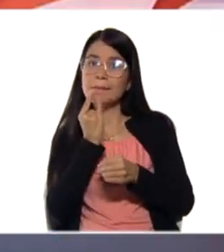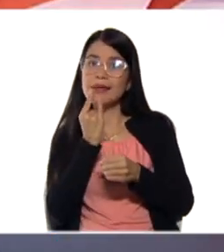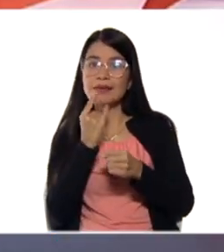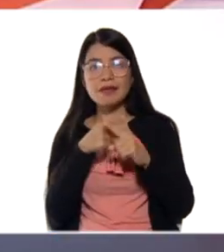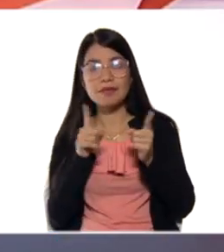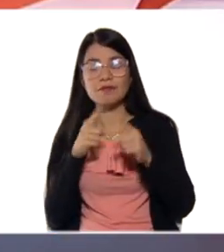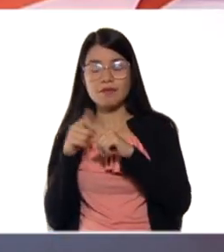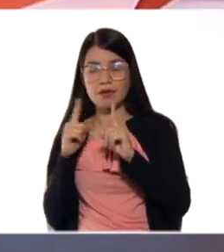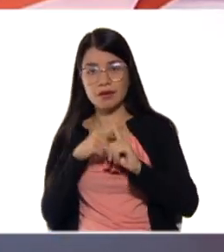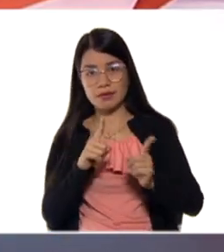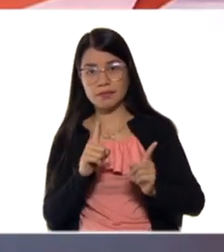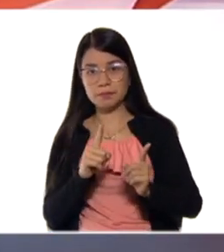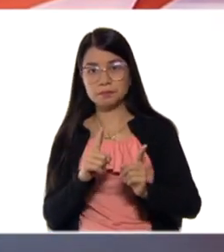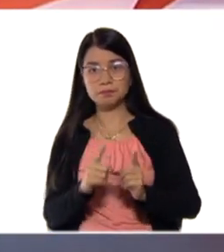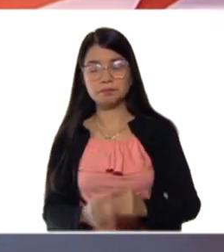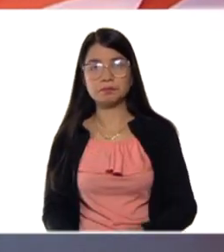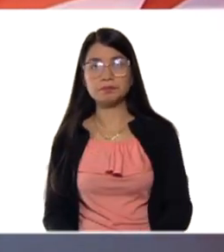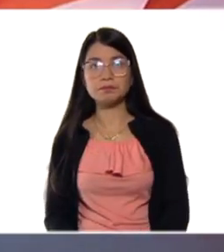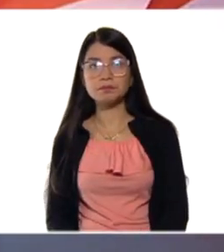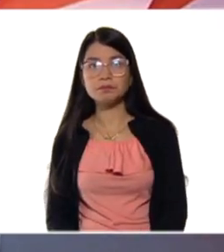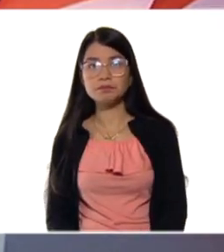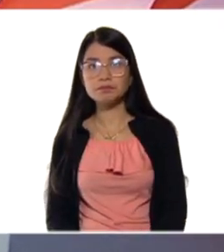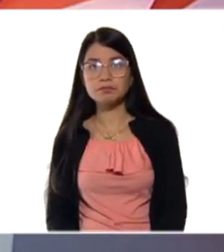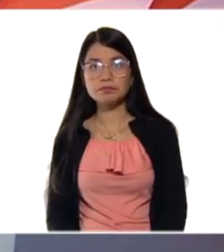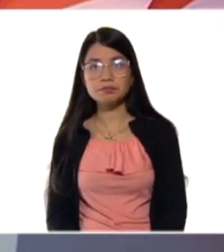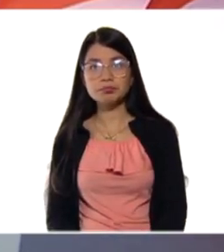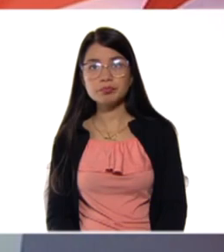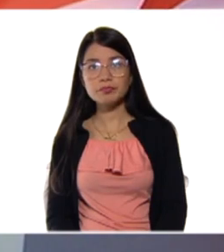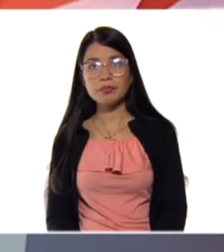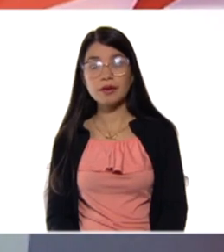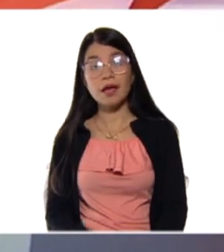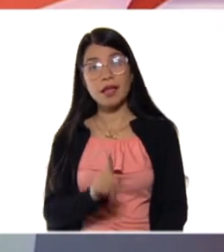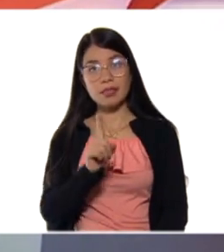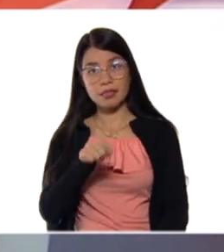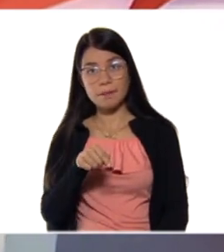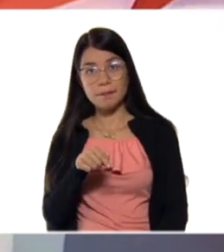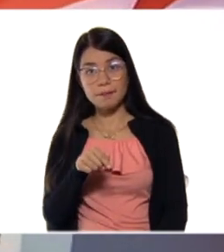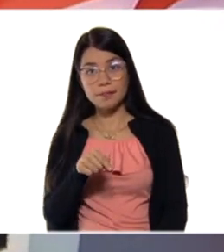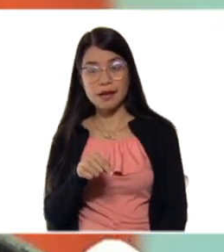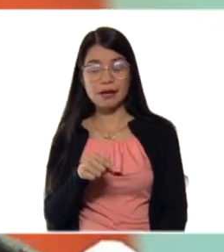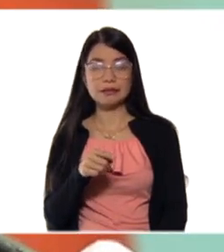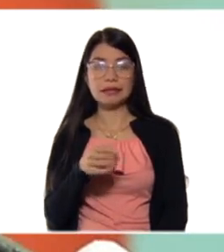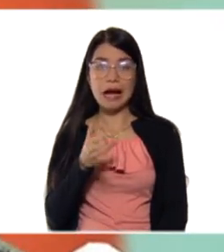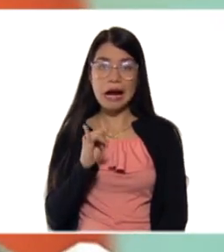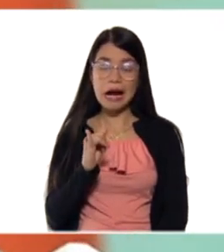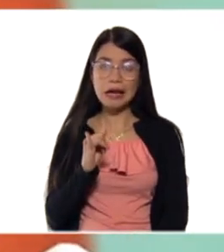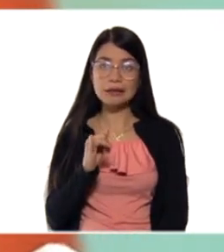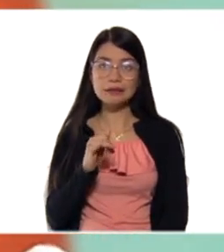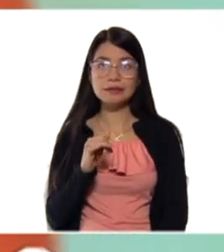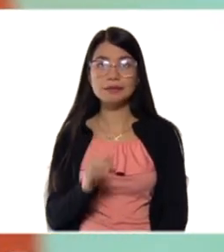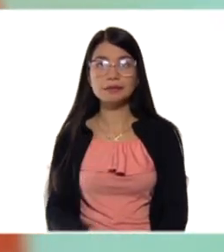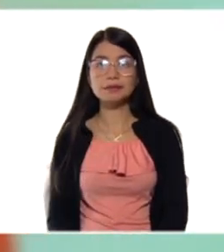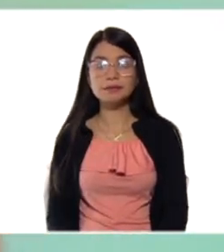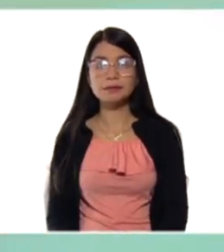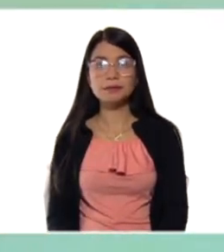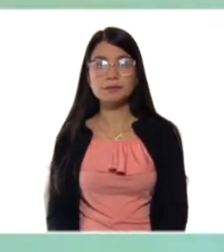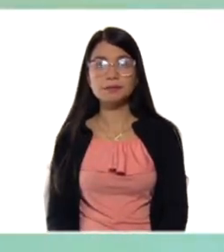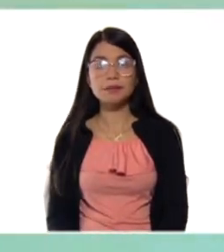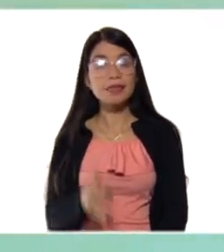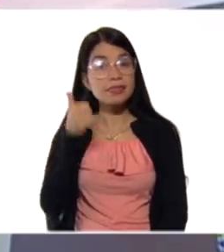¿Sí? Además, tenemos lo que son nuestros